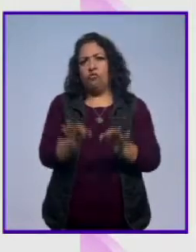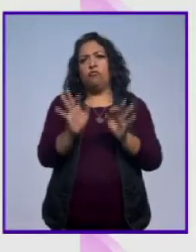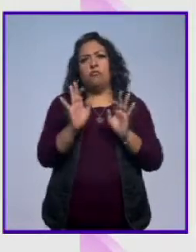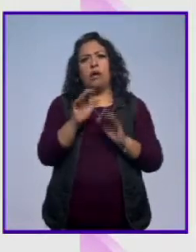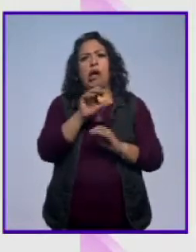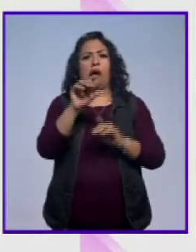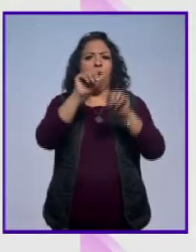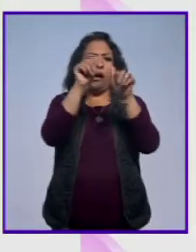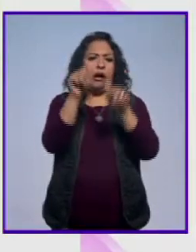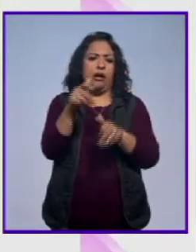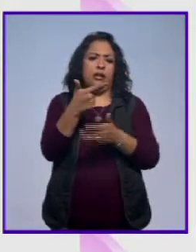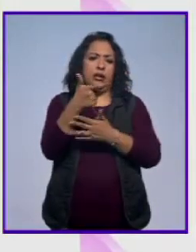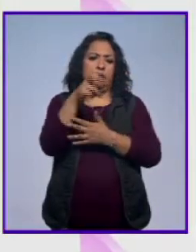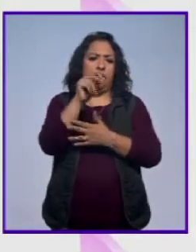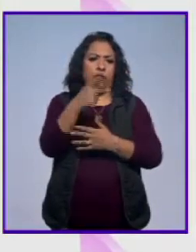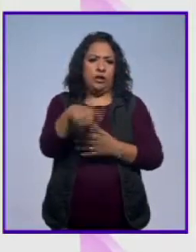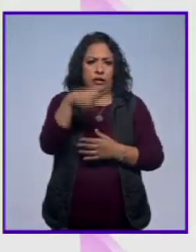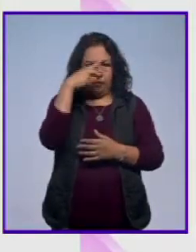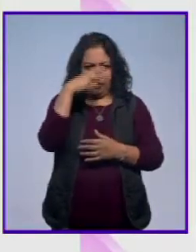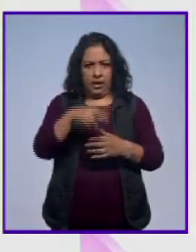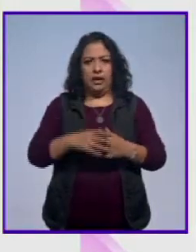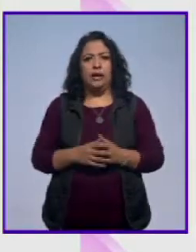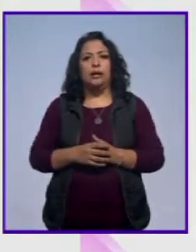a las artes gráficas mexicanas.